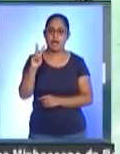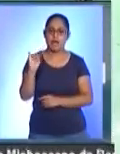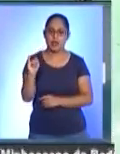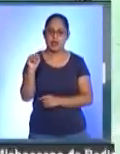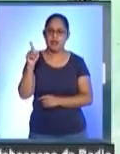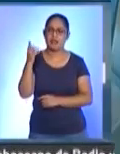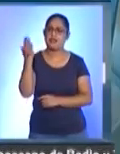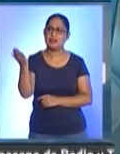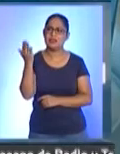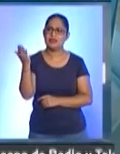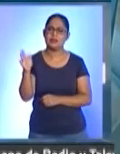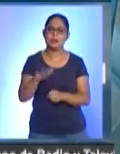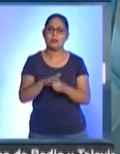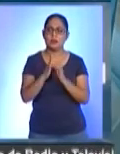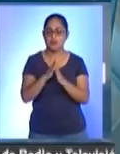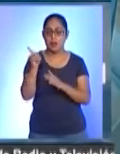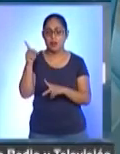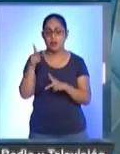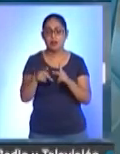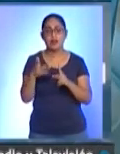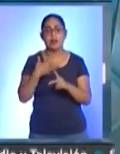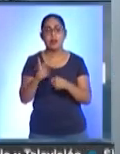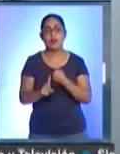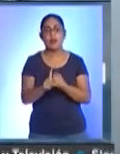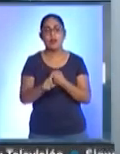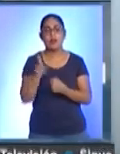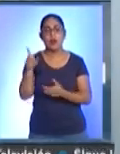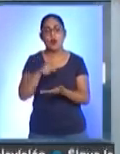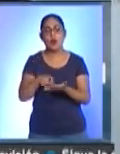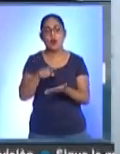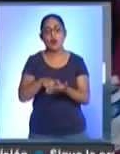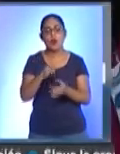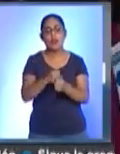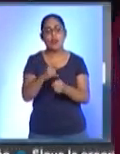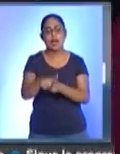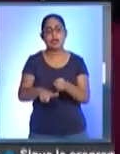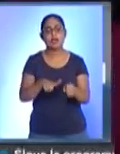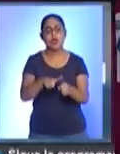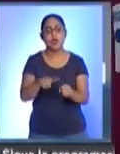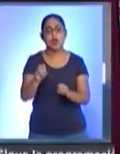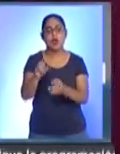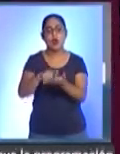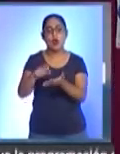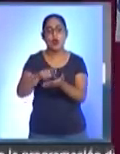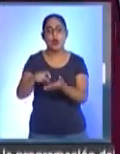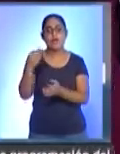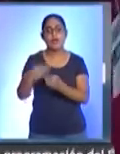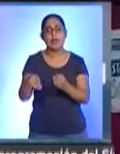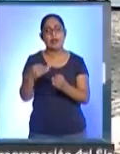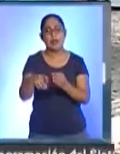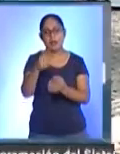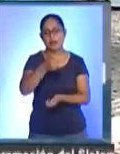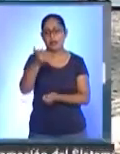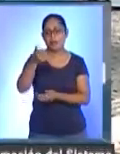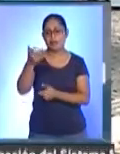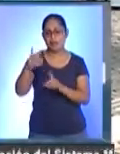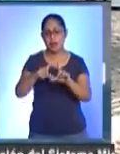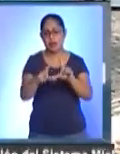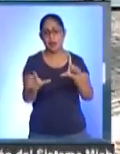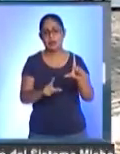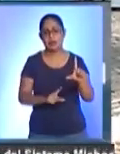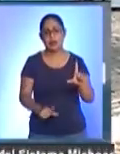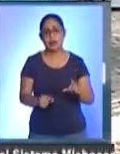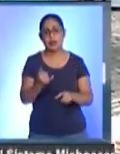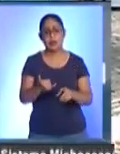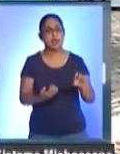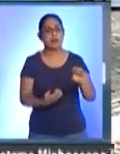Servicios de Salud, es que parte del problema es la compra internacional que tiene el país, una falta de proveedores a nivel nacional y que el